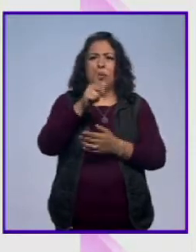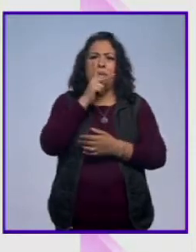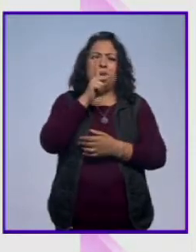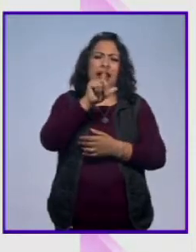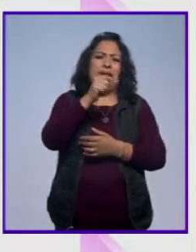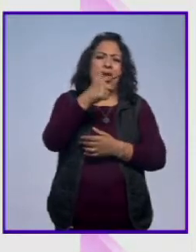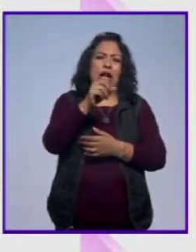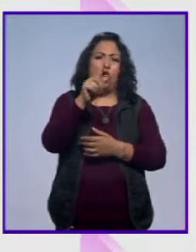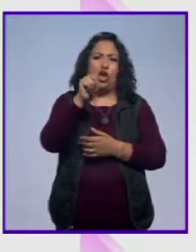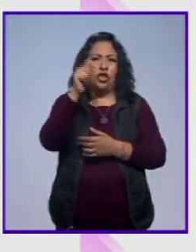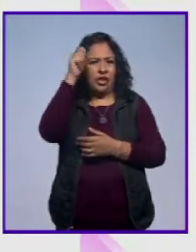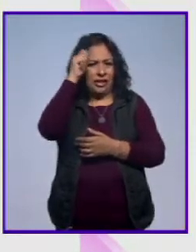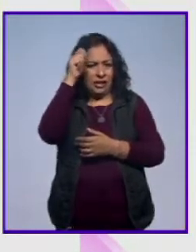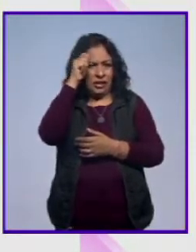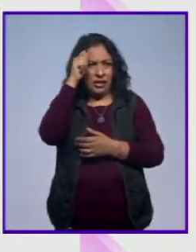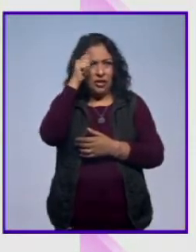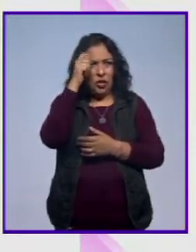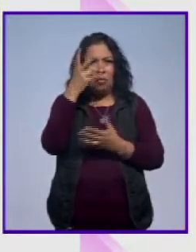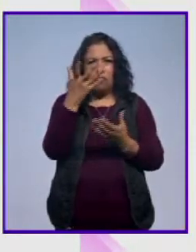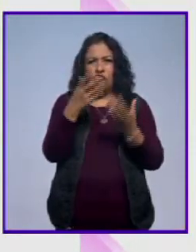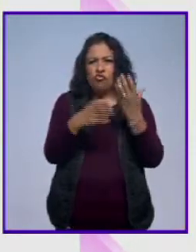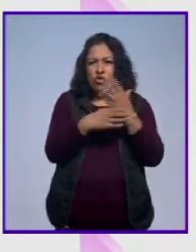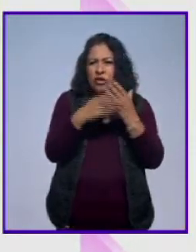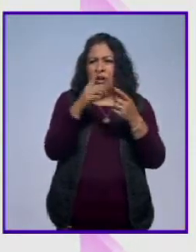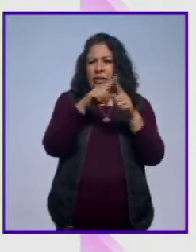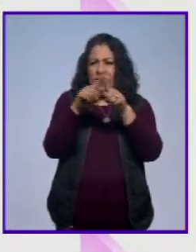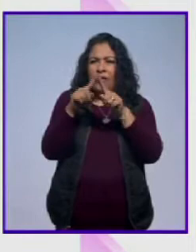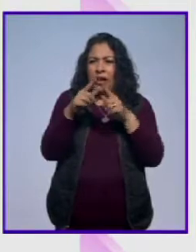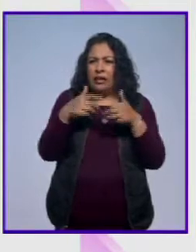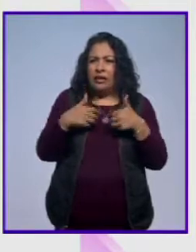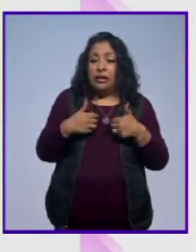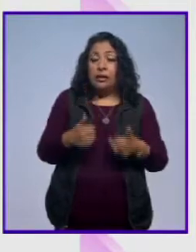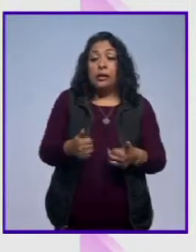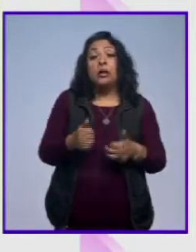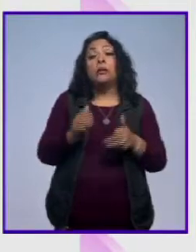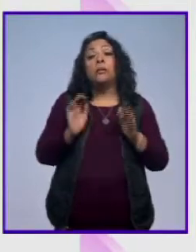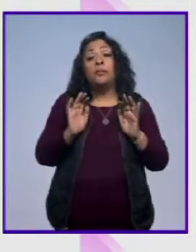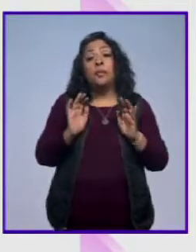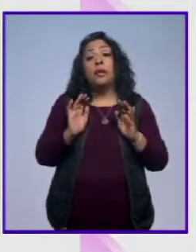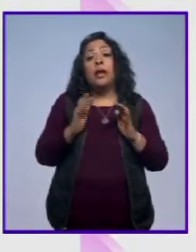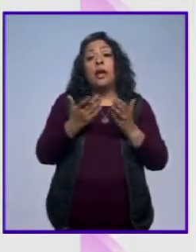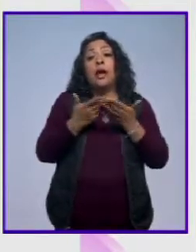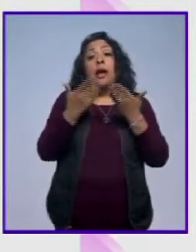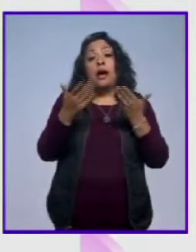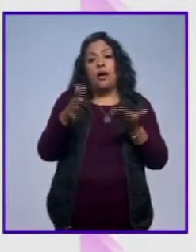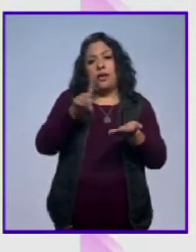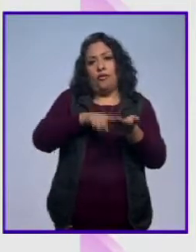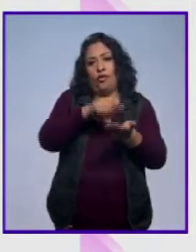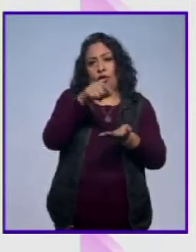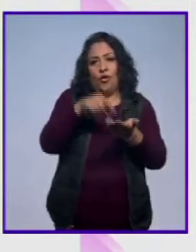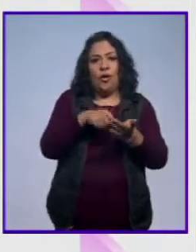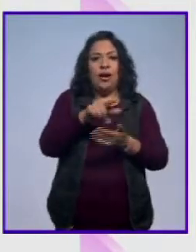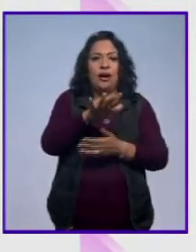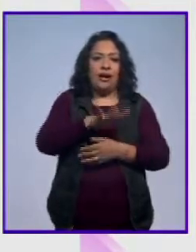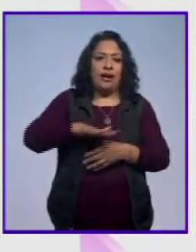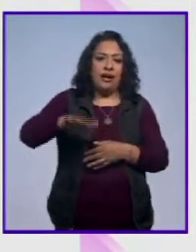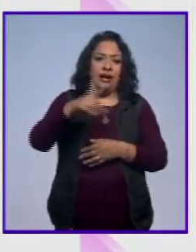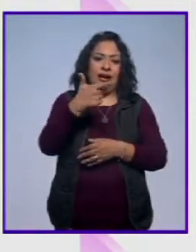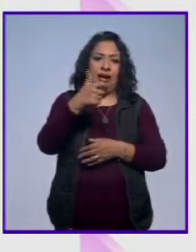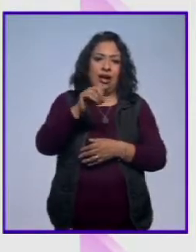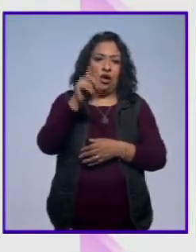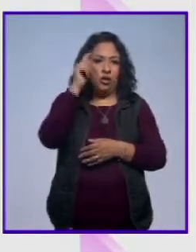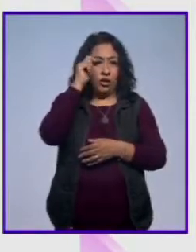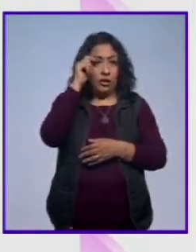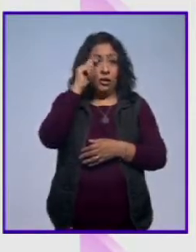capas de significado que son ahora el Lago de Texcoco. La